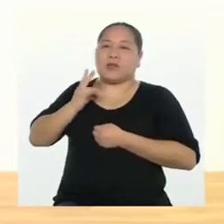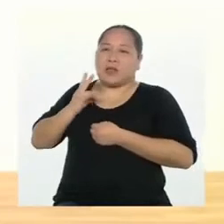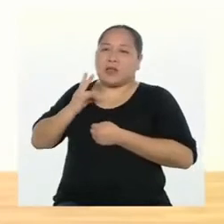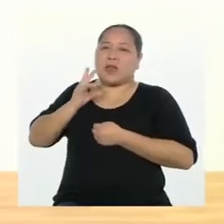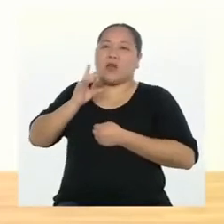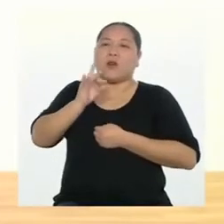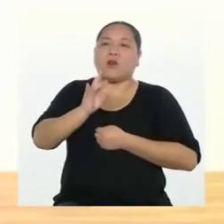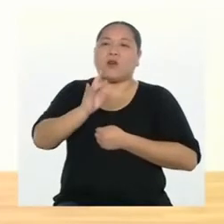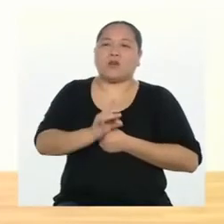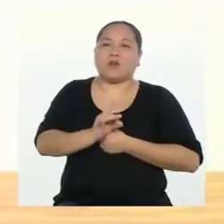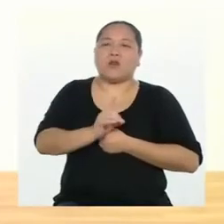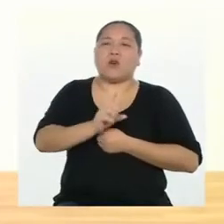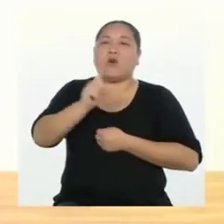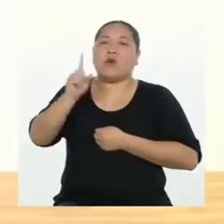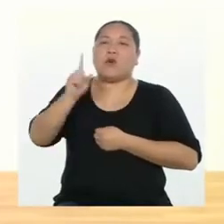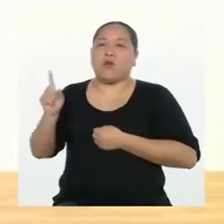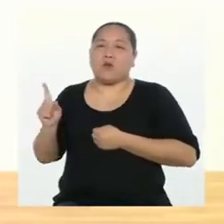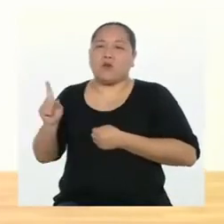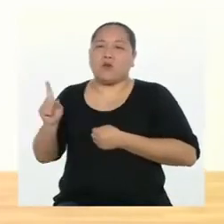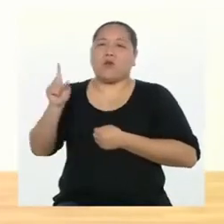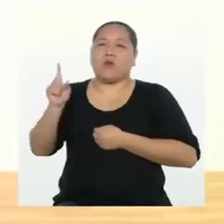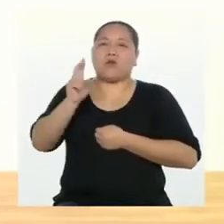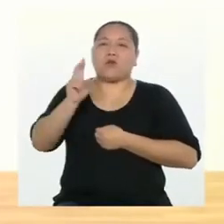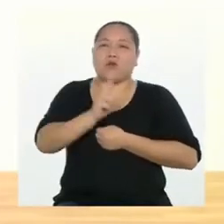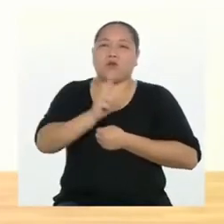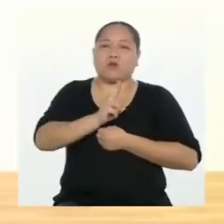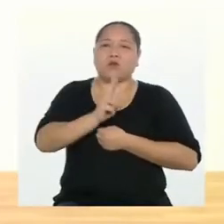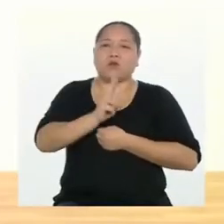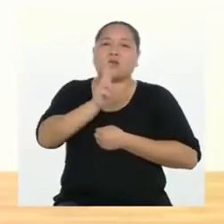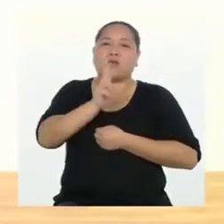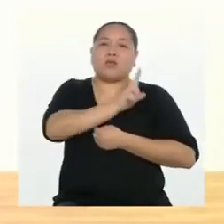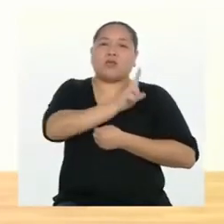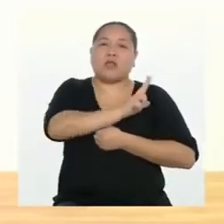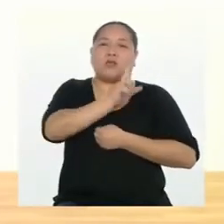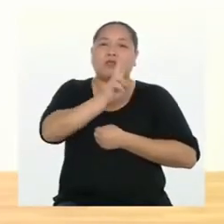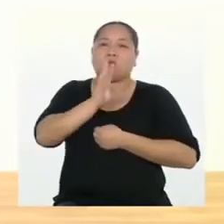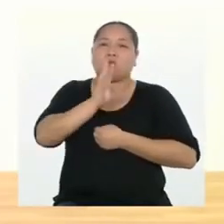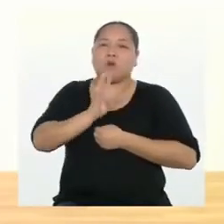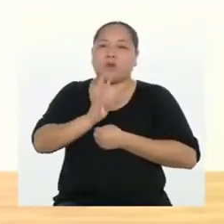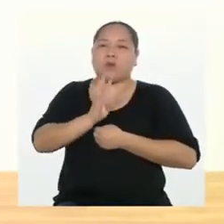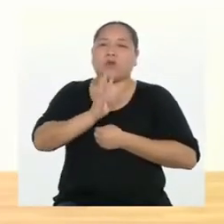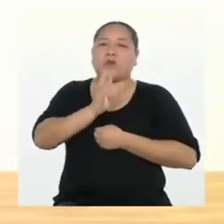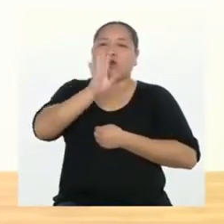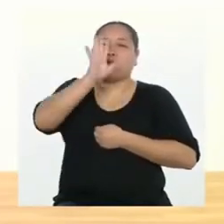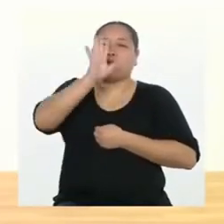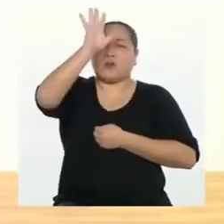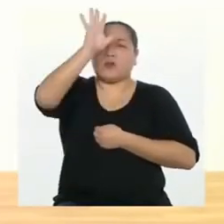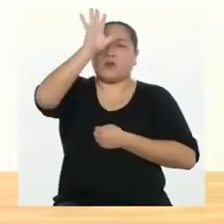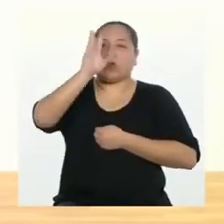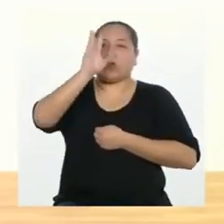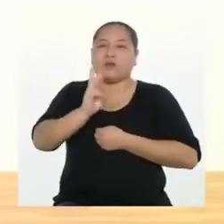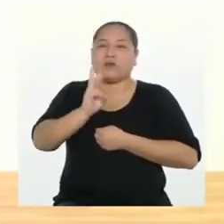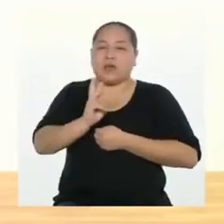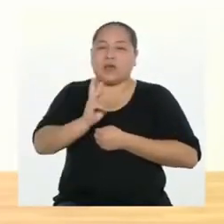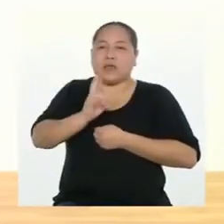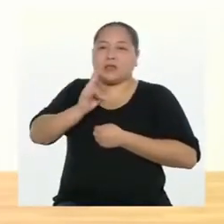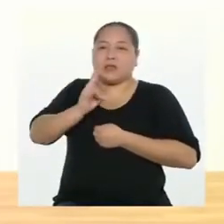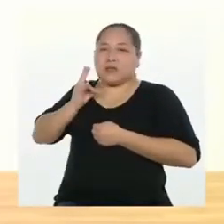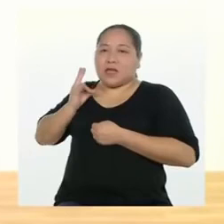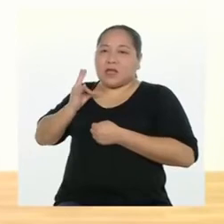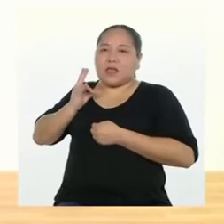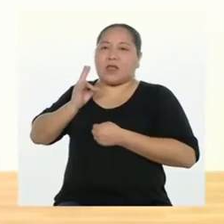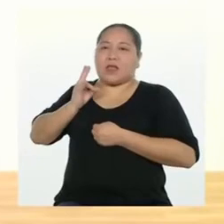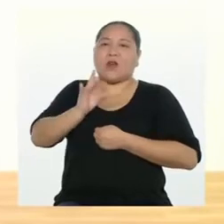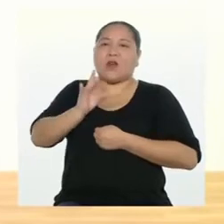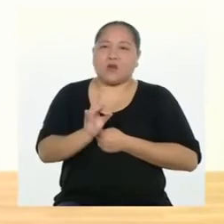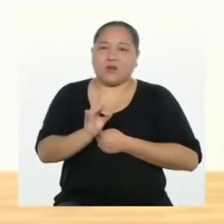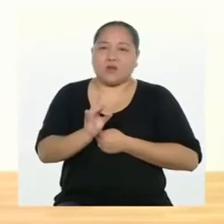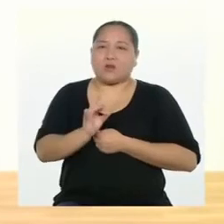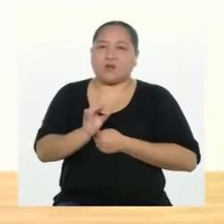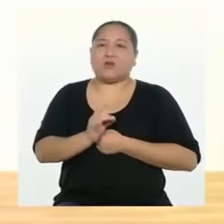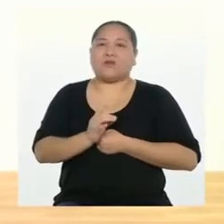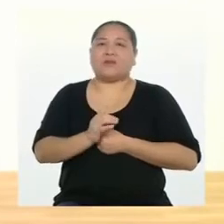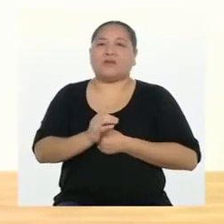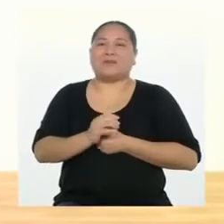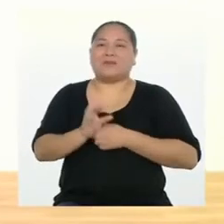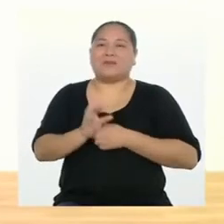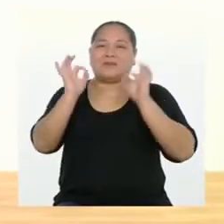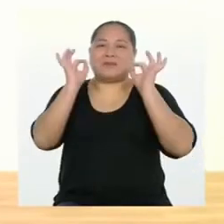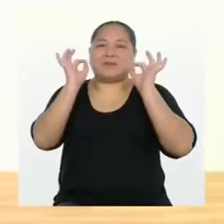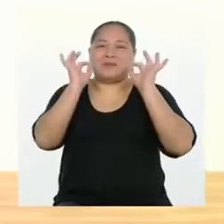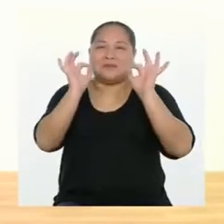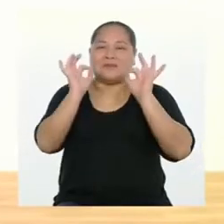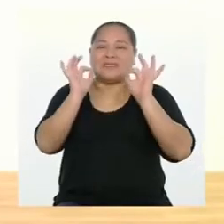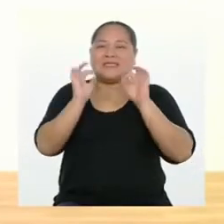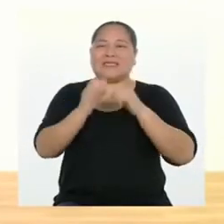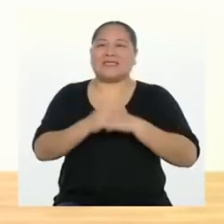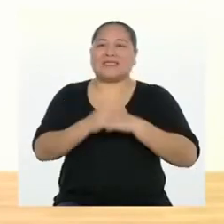seis, siete. Una vez más. Uno, dos, tres, cuatro, cinco, seis, siete, ocho.